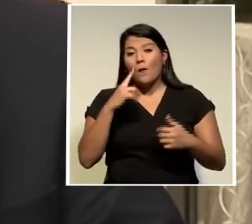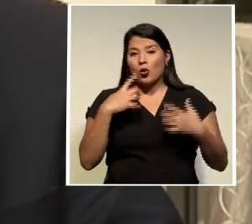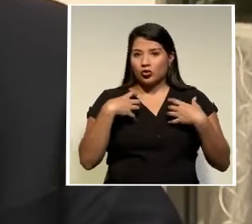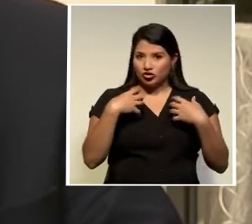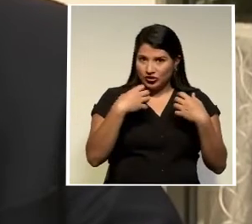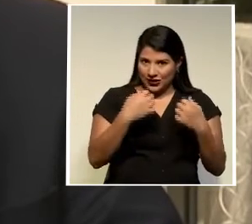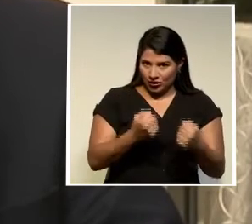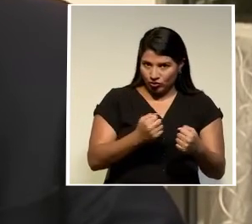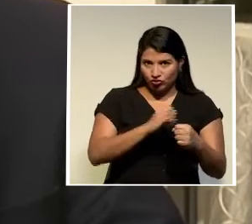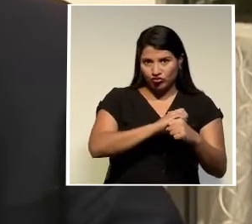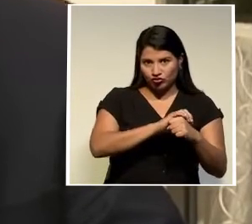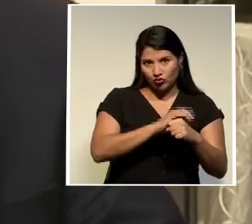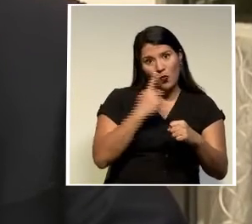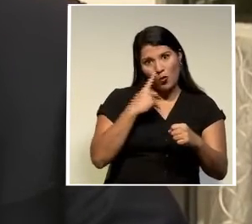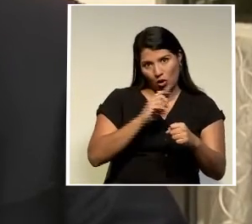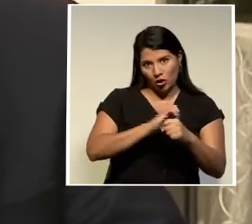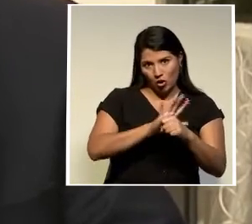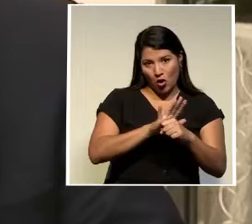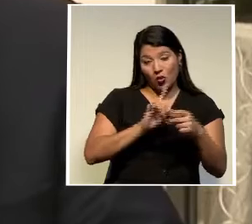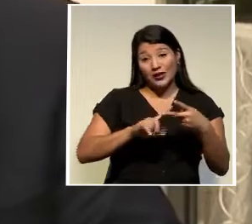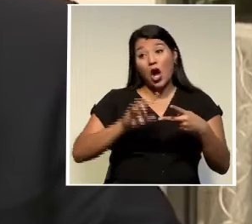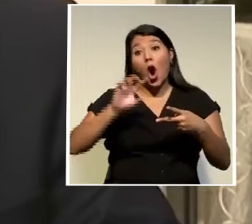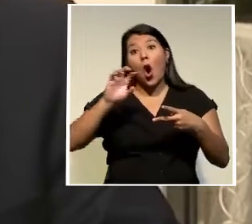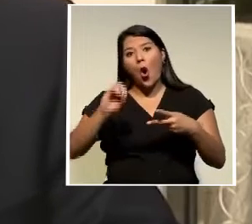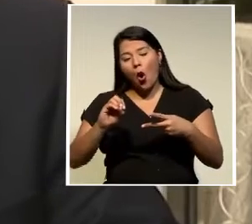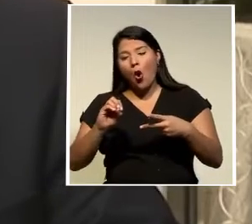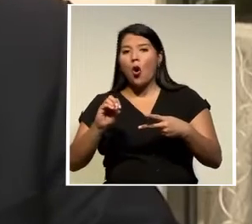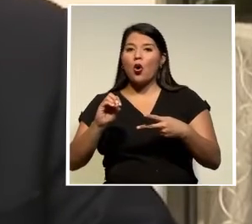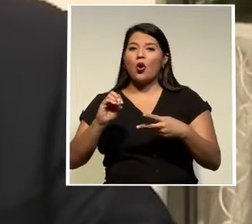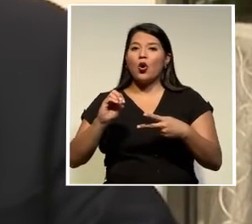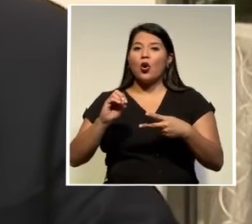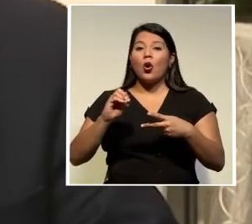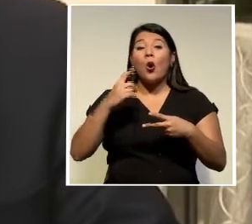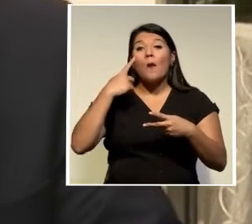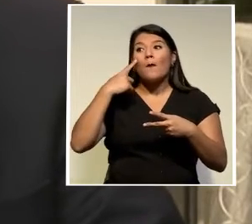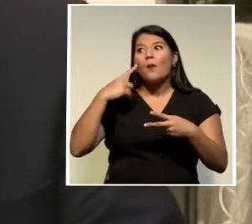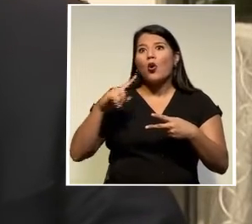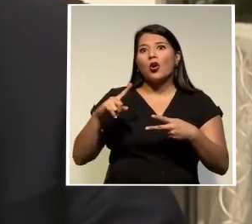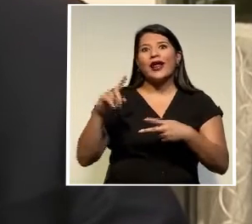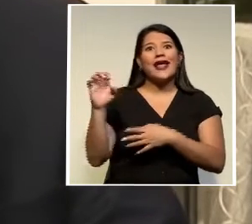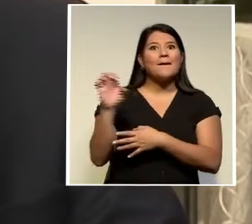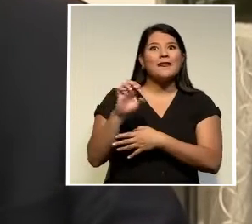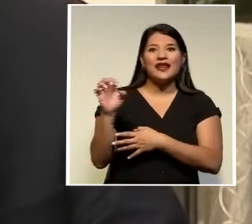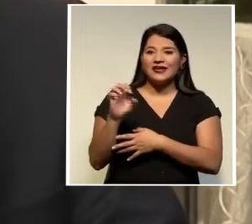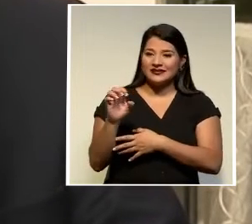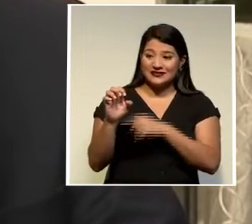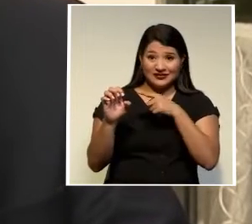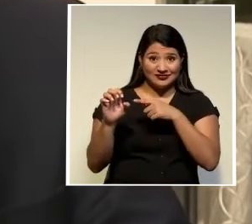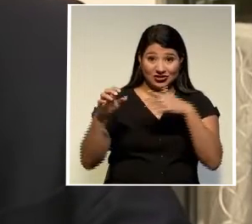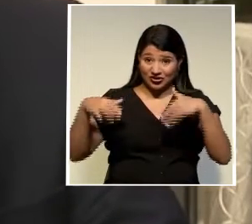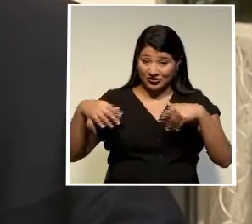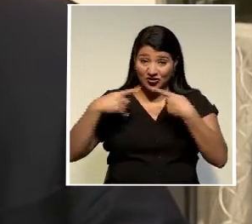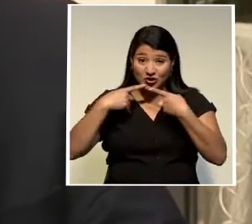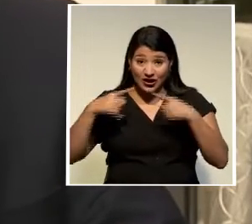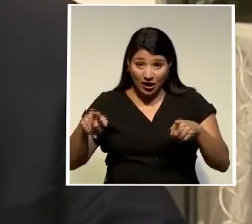con el COVID o por motivos de la emergencia no declarada en el campo financiero